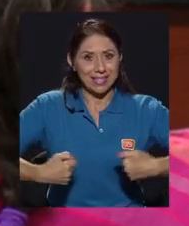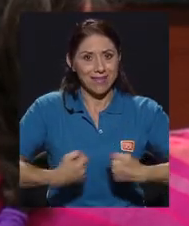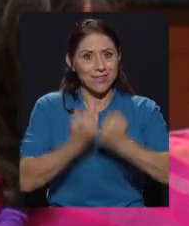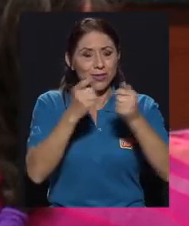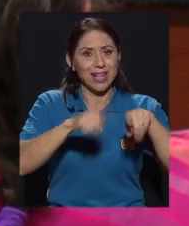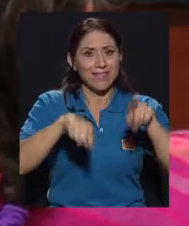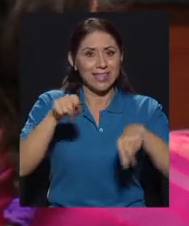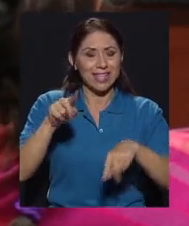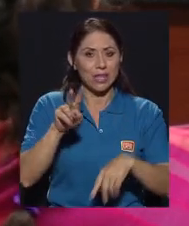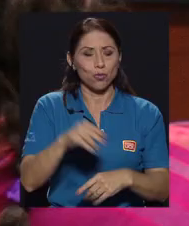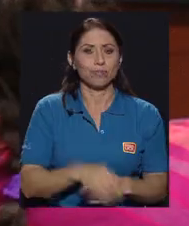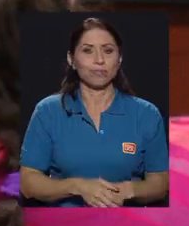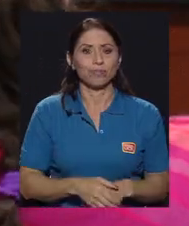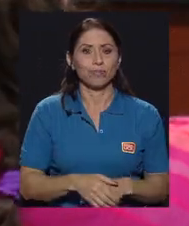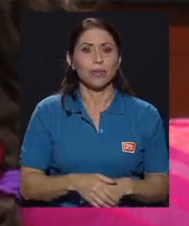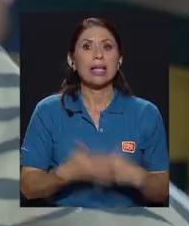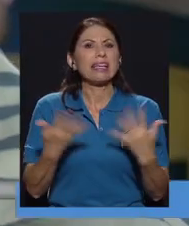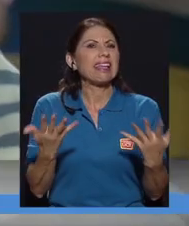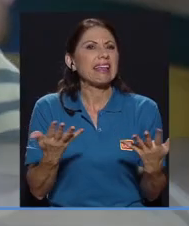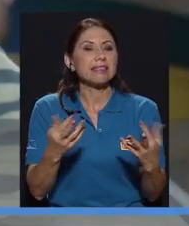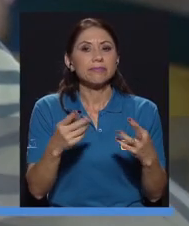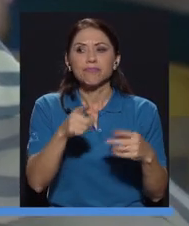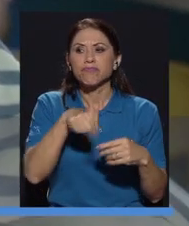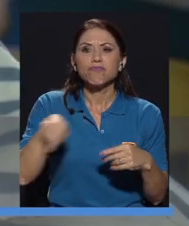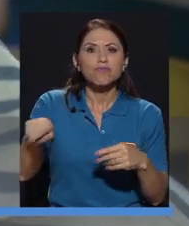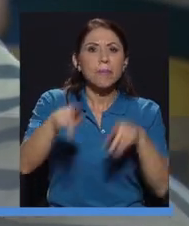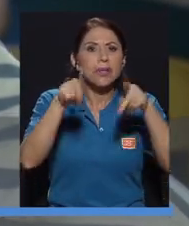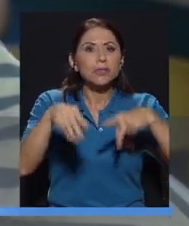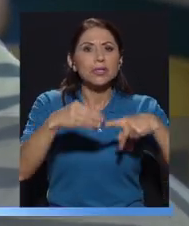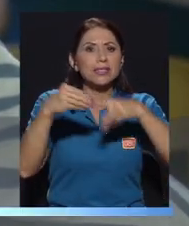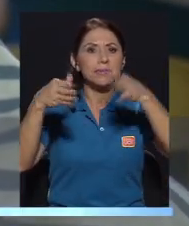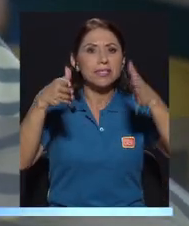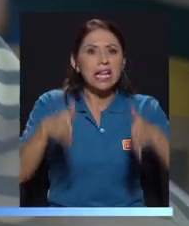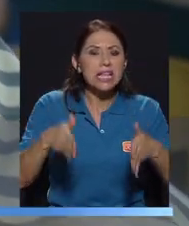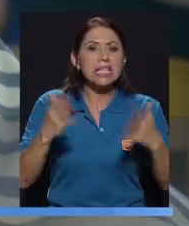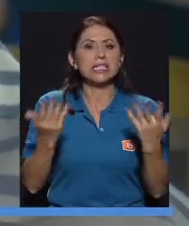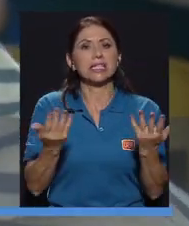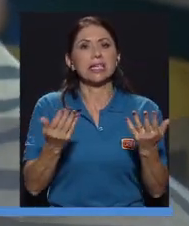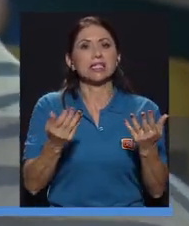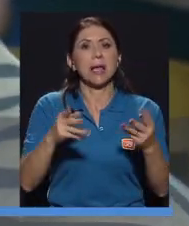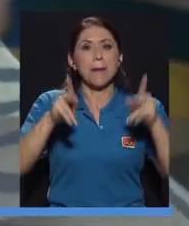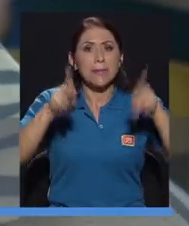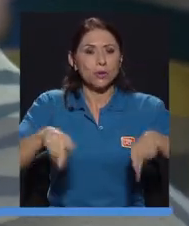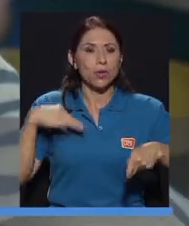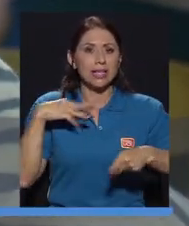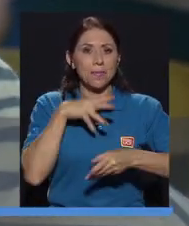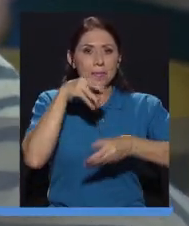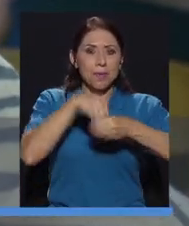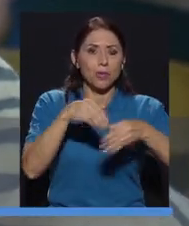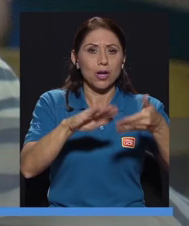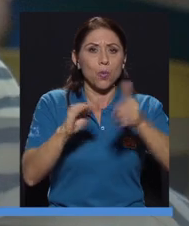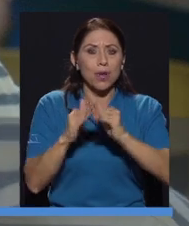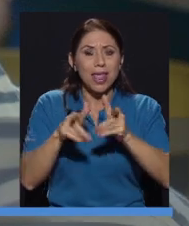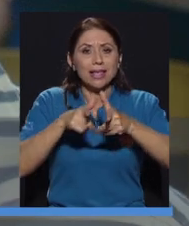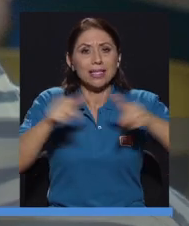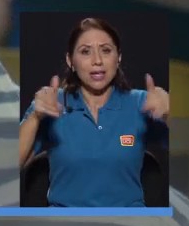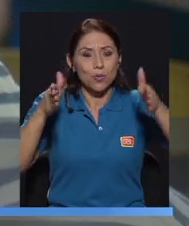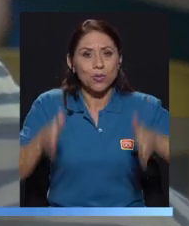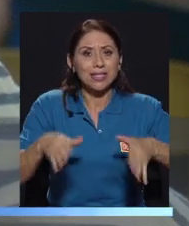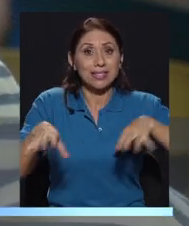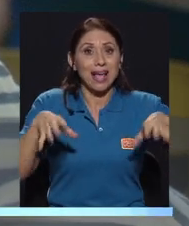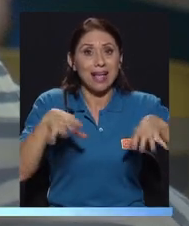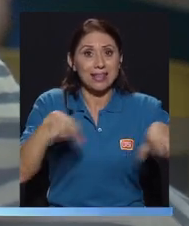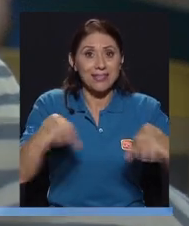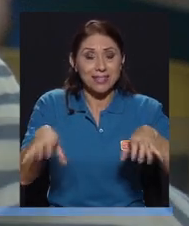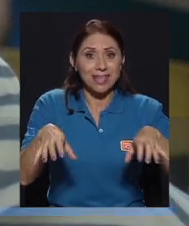II. Básicamente reunir a especialistas, miembros de las comunidades, lingüistas, activistas que trabajan